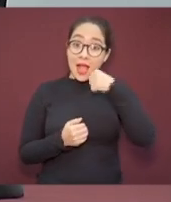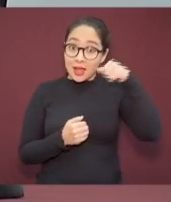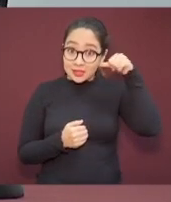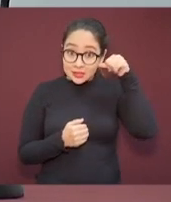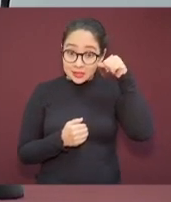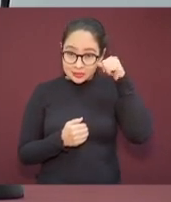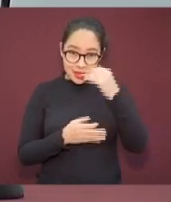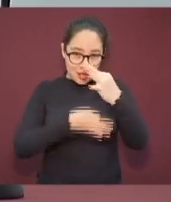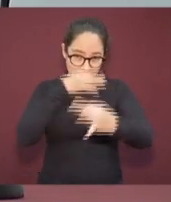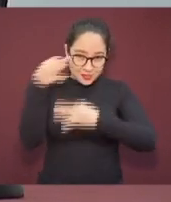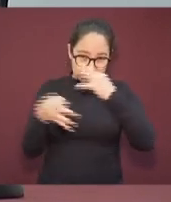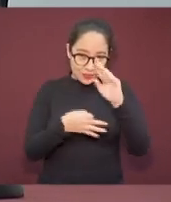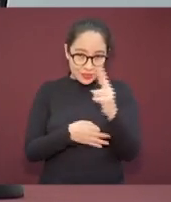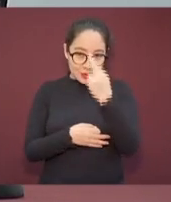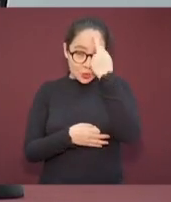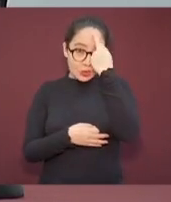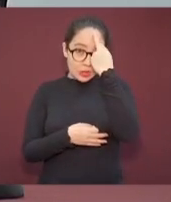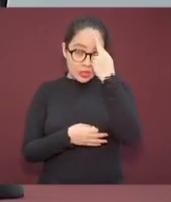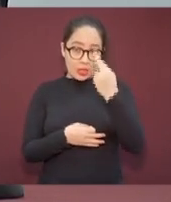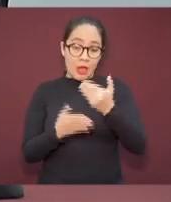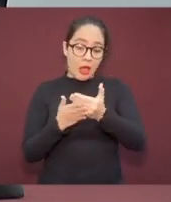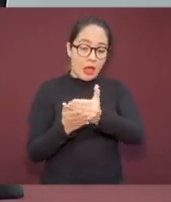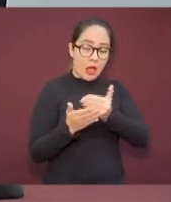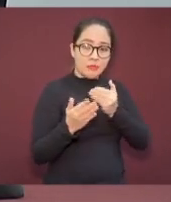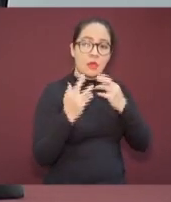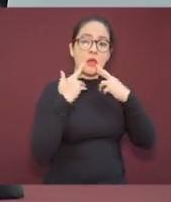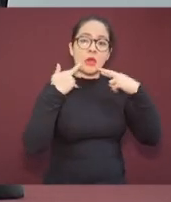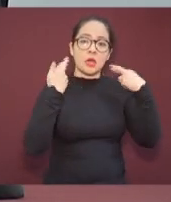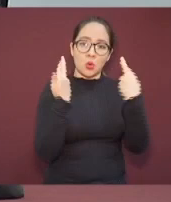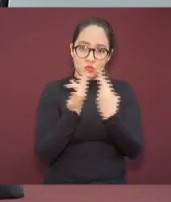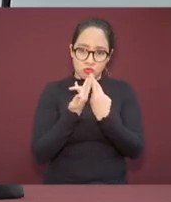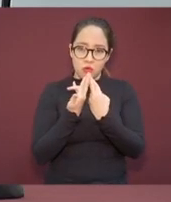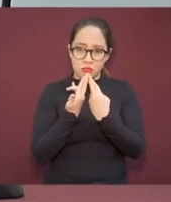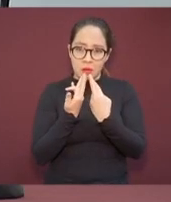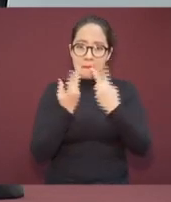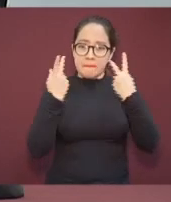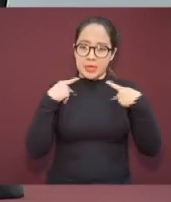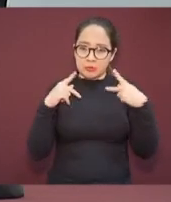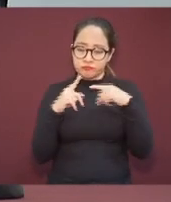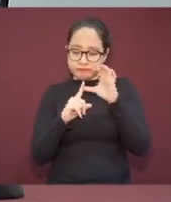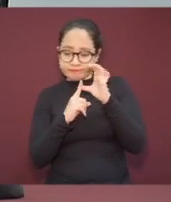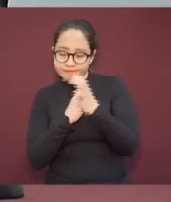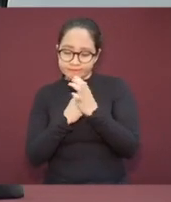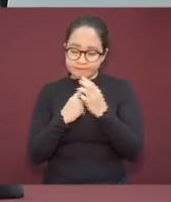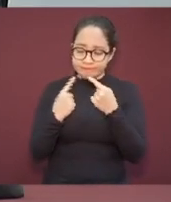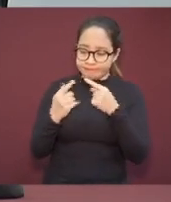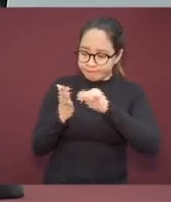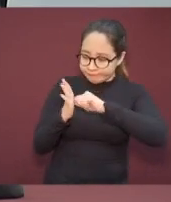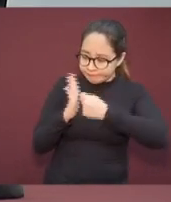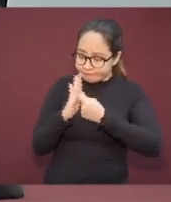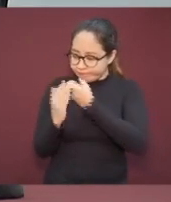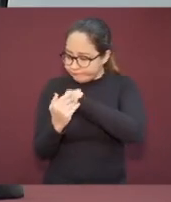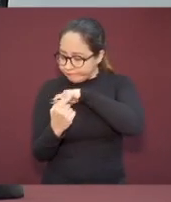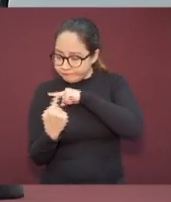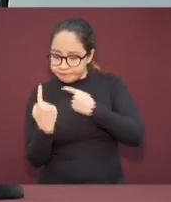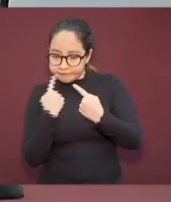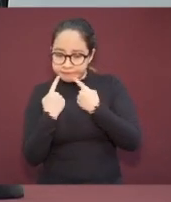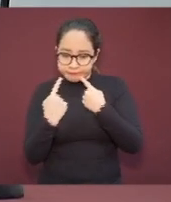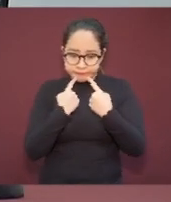sesionamos en el Comité Técnico de Salud con la presencia del señor gobernador del Estado,